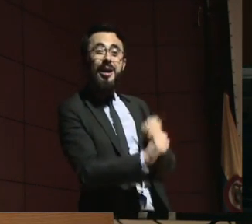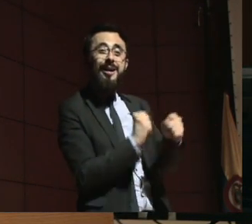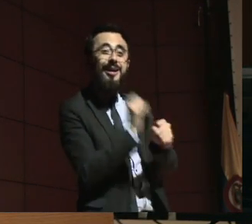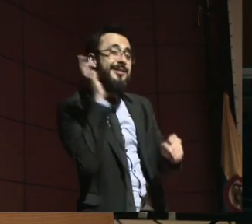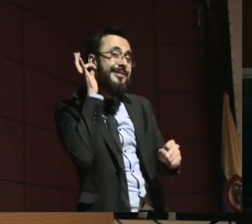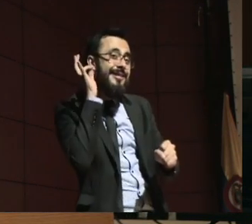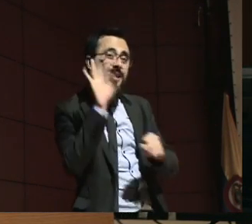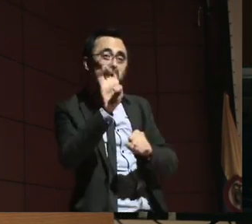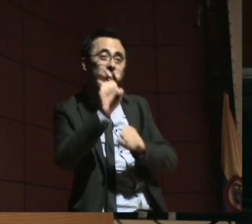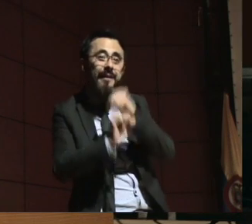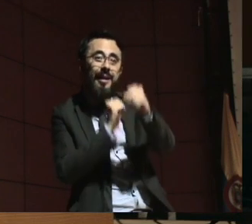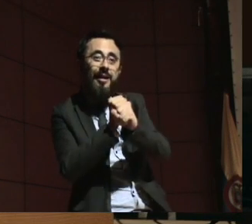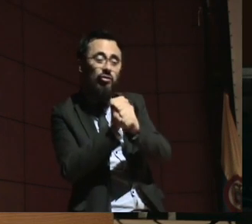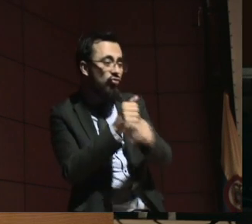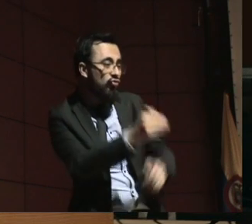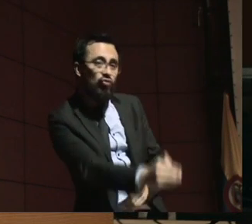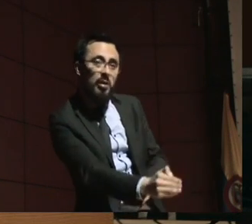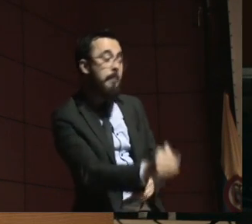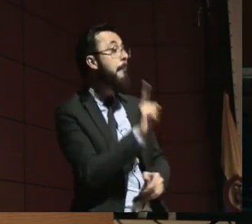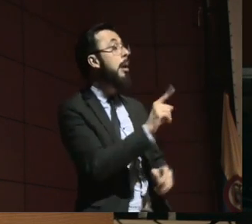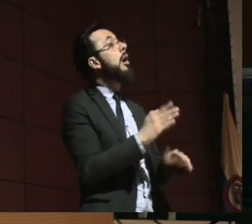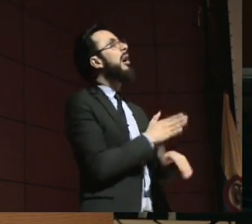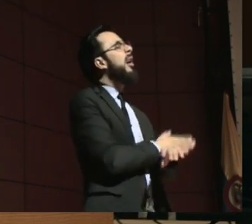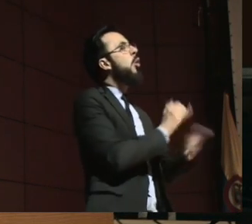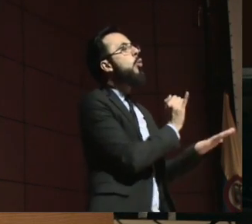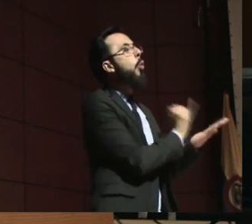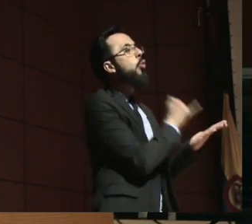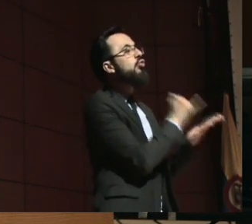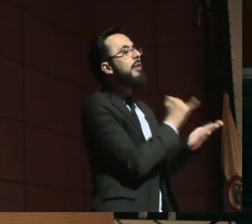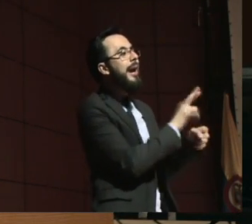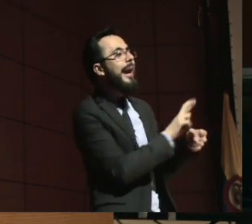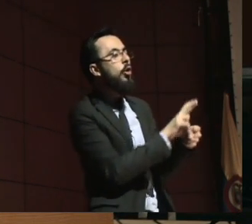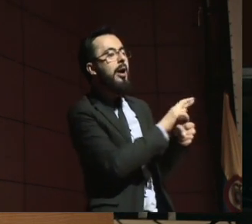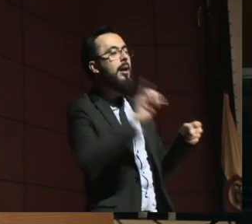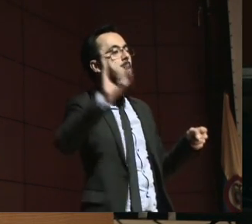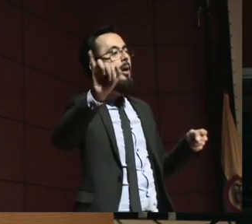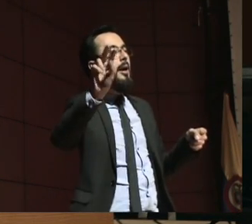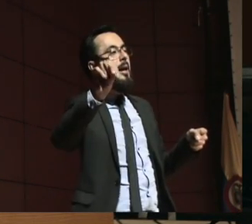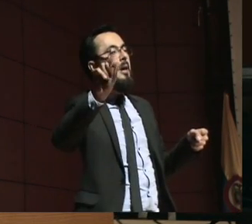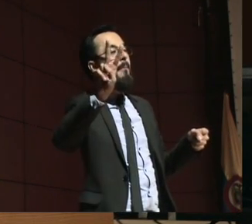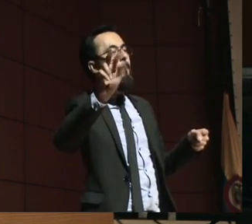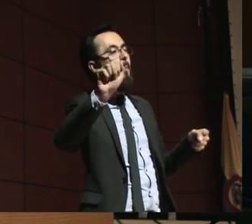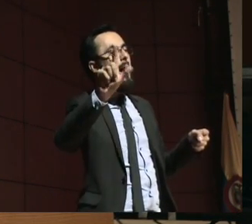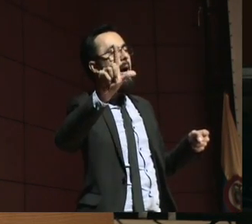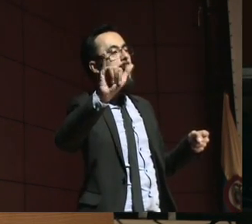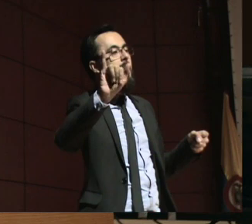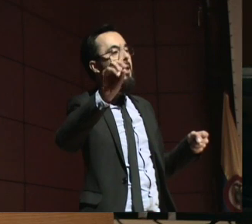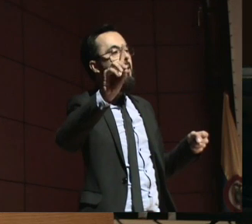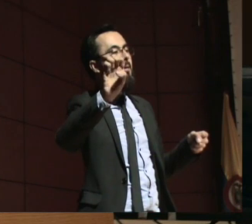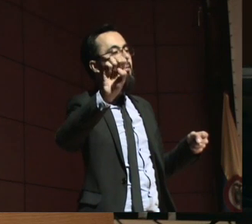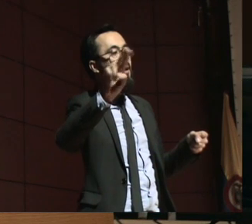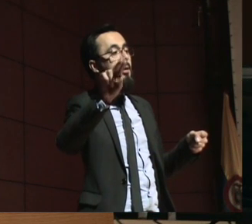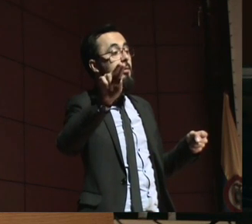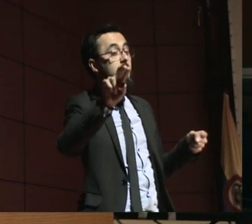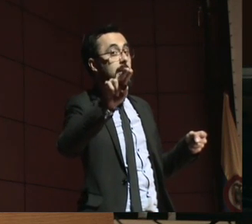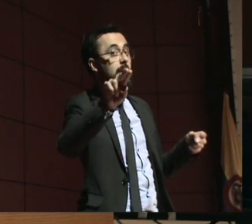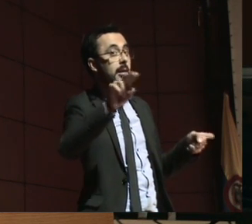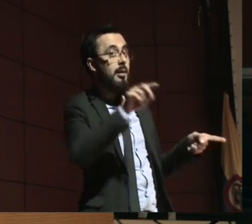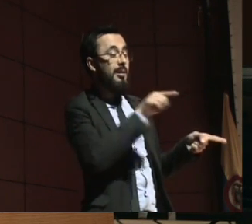De Invalidez. O sea, la calificación de las juntas es para mayores de edad, no para niños.